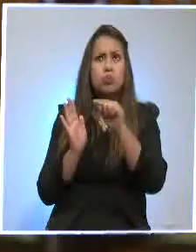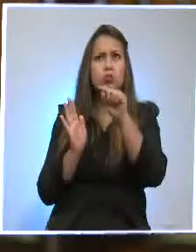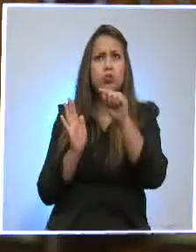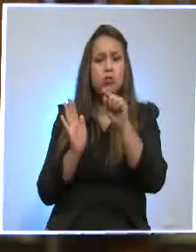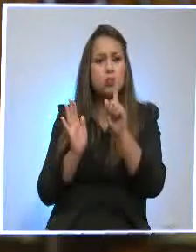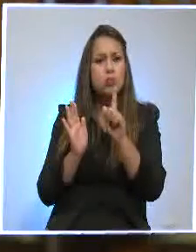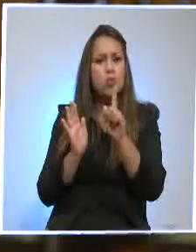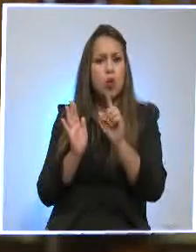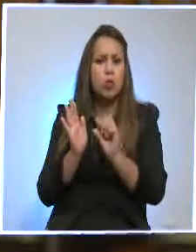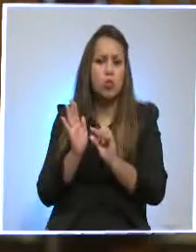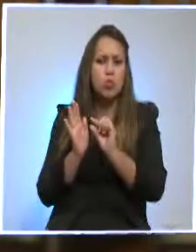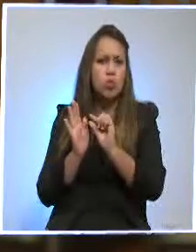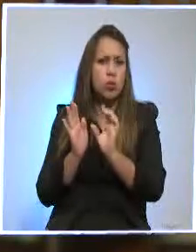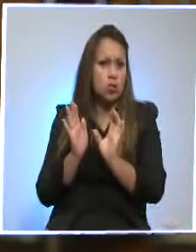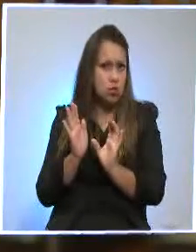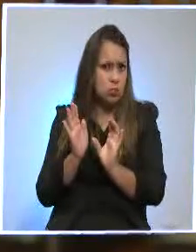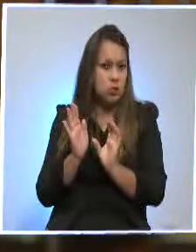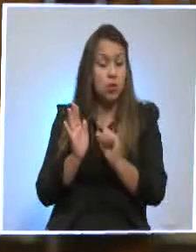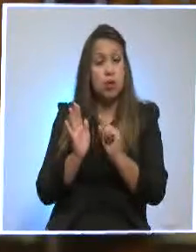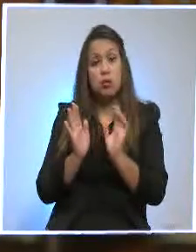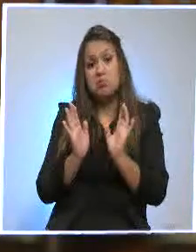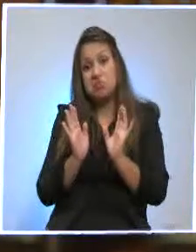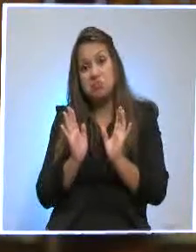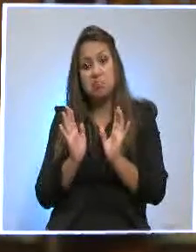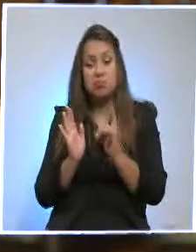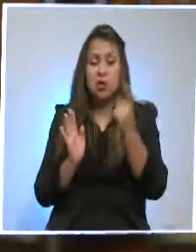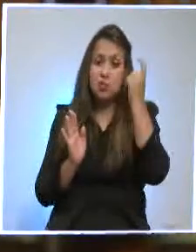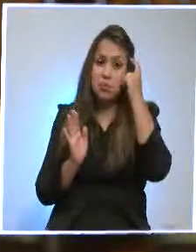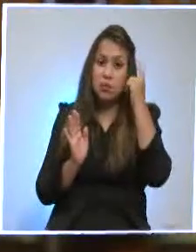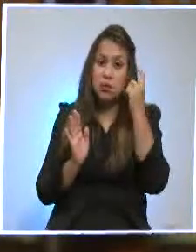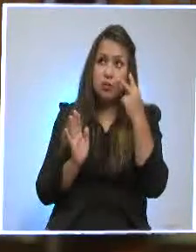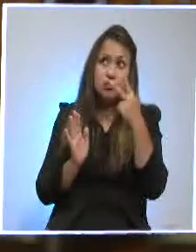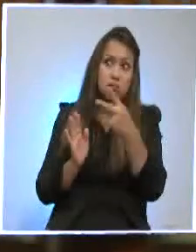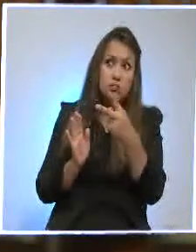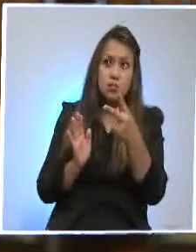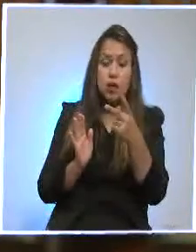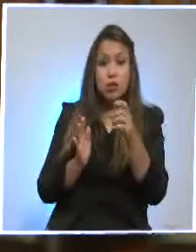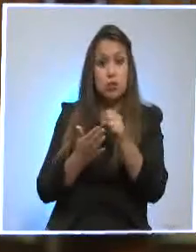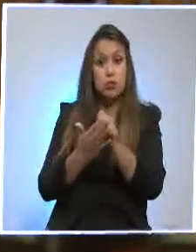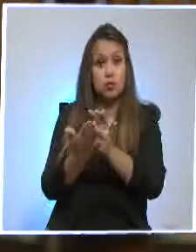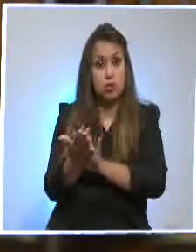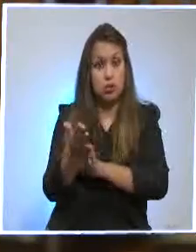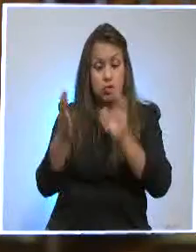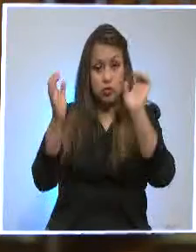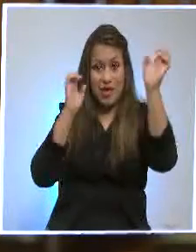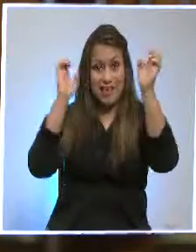no podemos aventurarnos, porque a lo mejor estos proyectos estratégicos